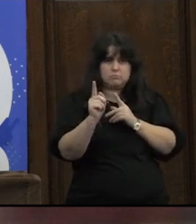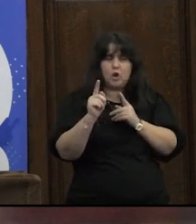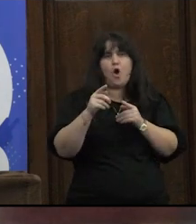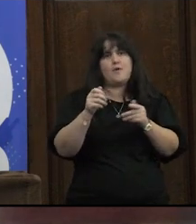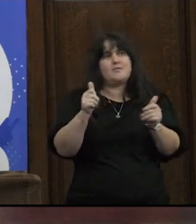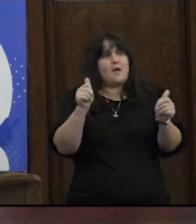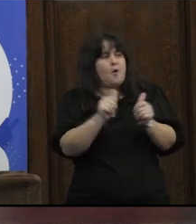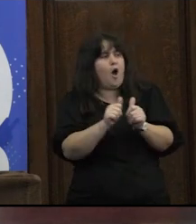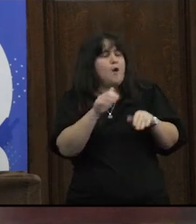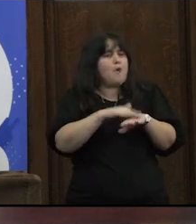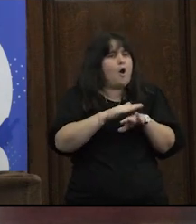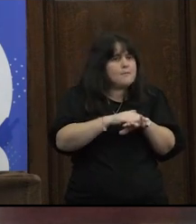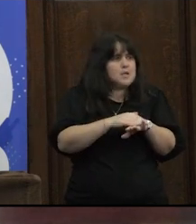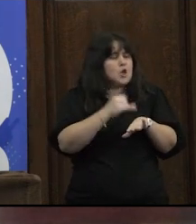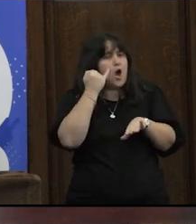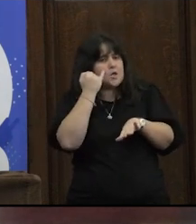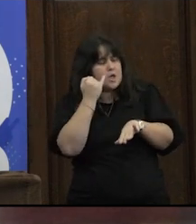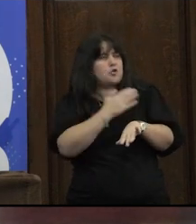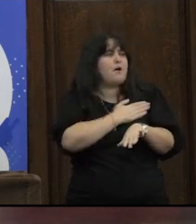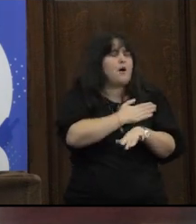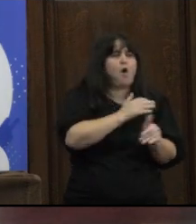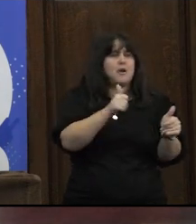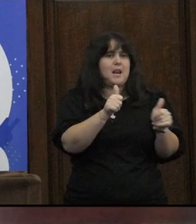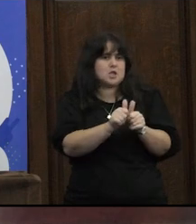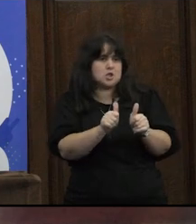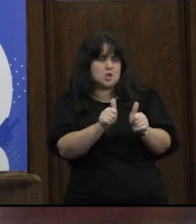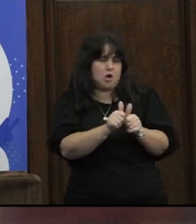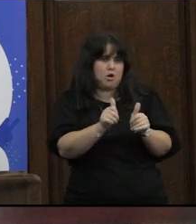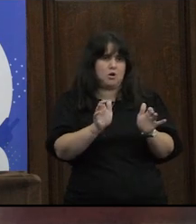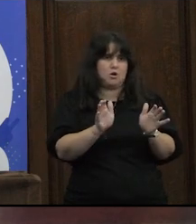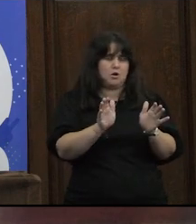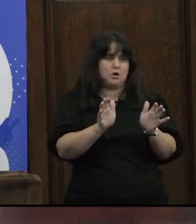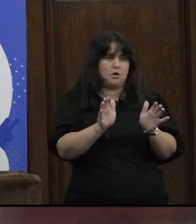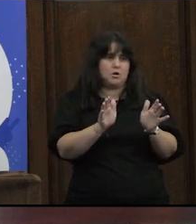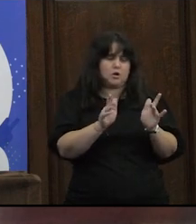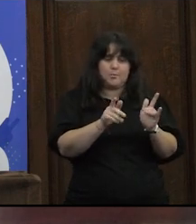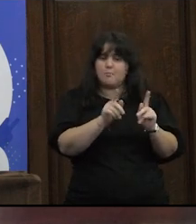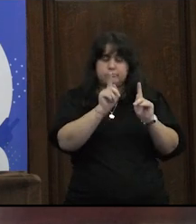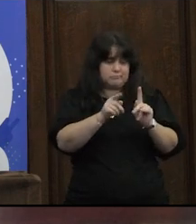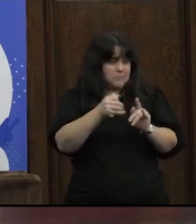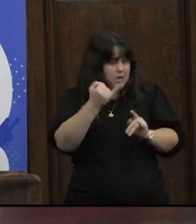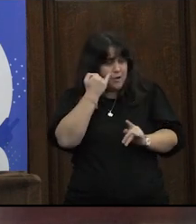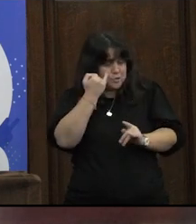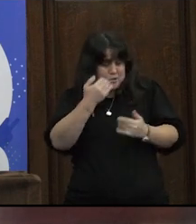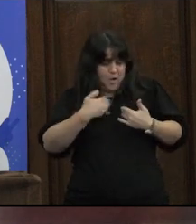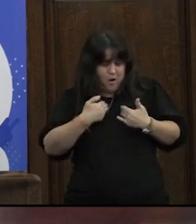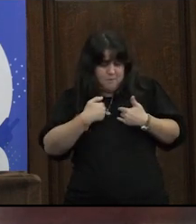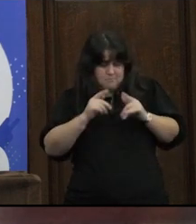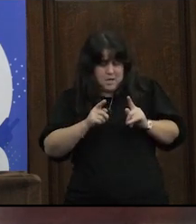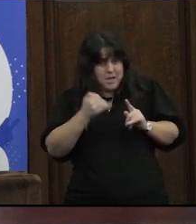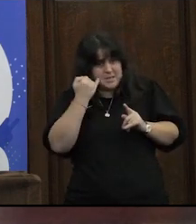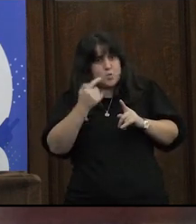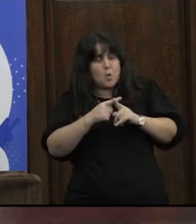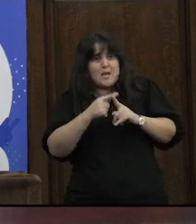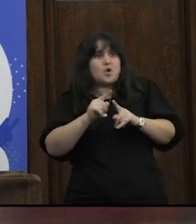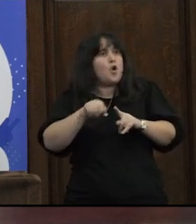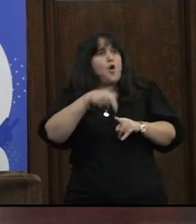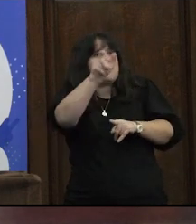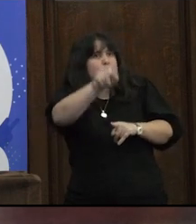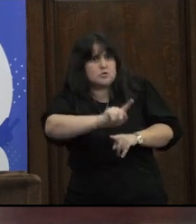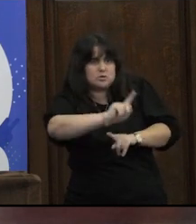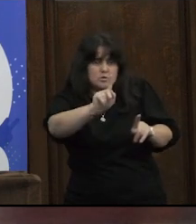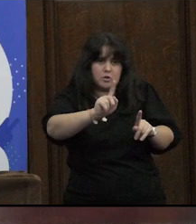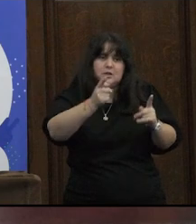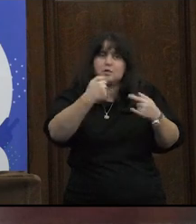encuentros sexo afectivos o de la relación con la propia sexualidad aunque no implique otras personas